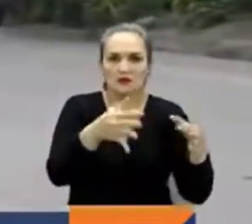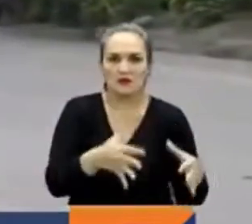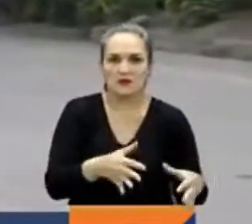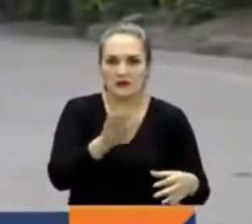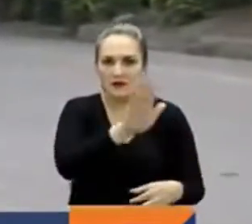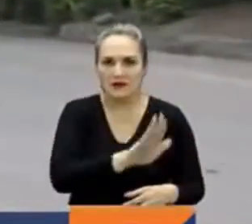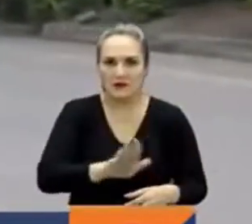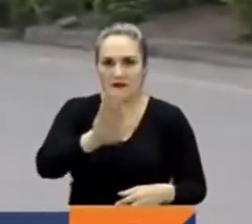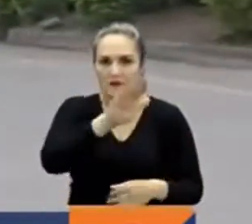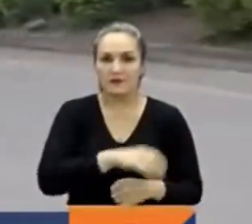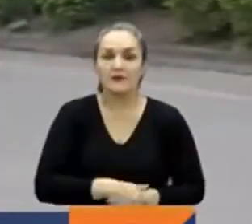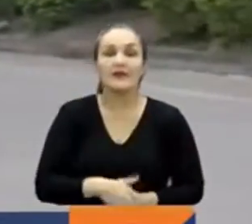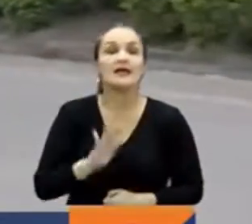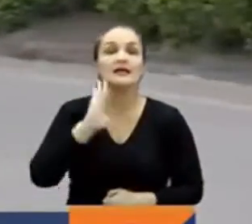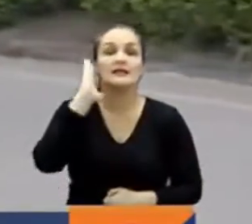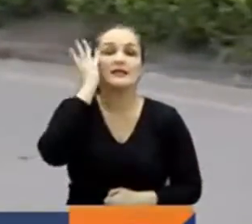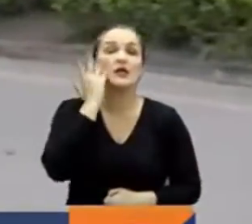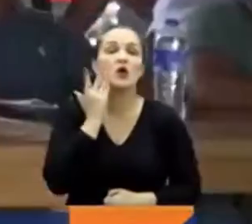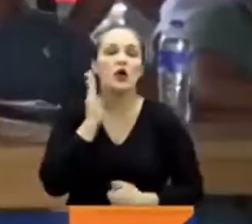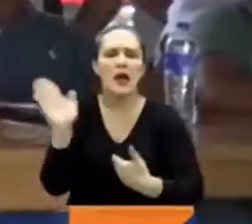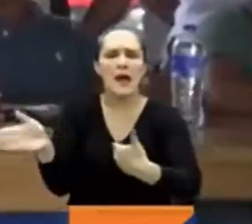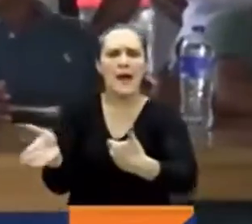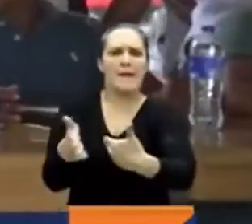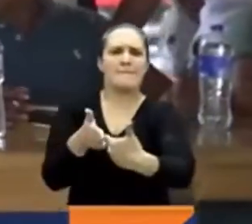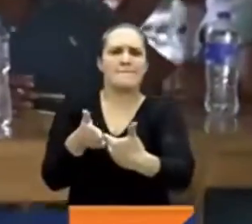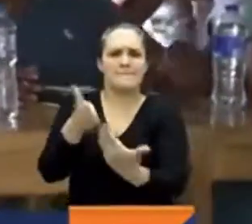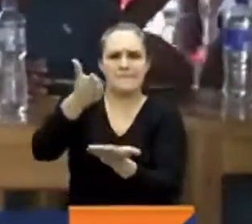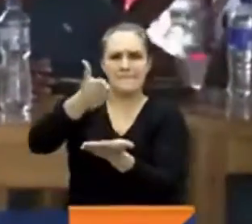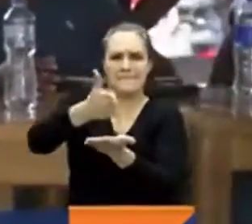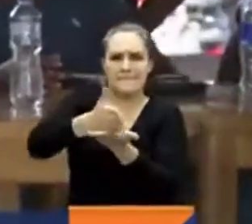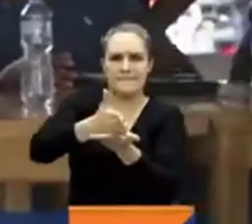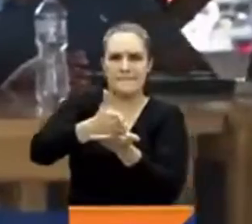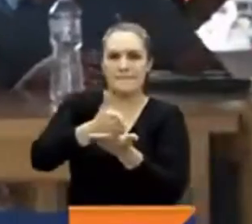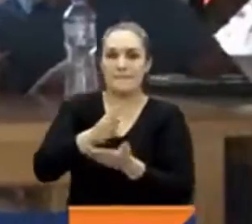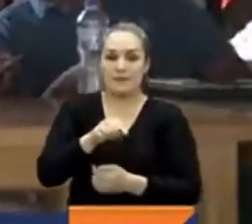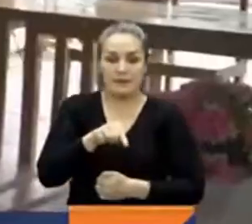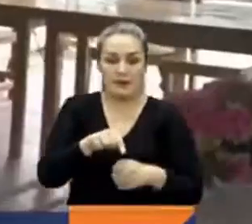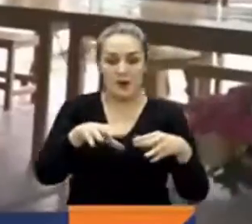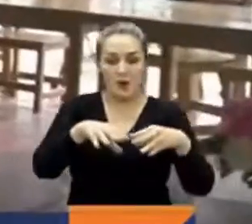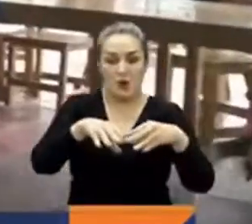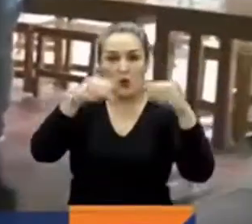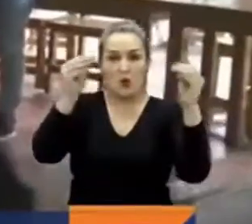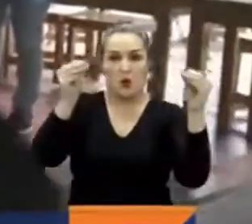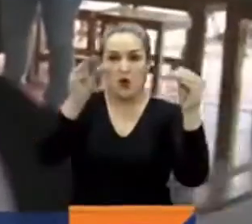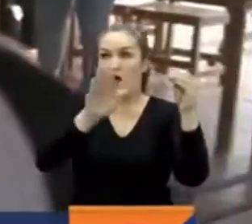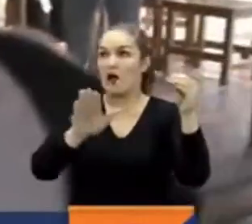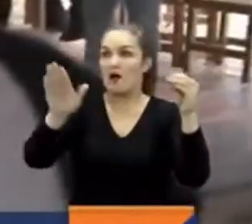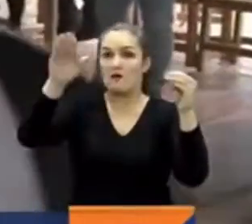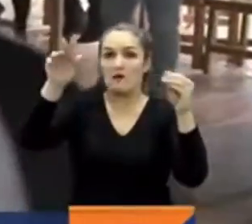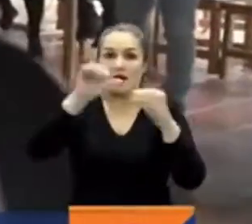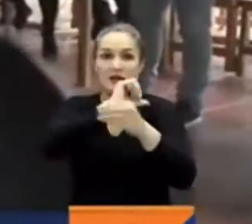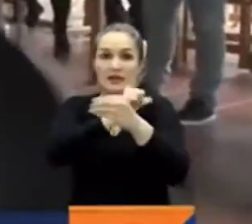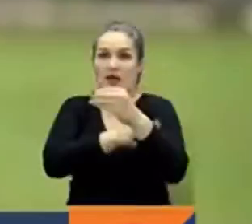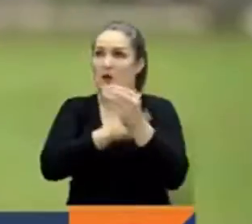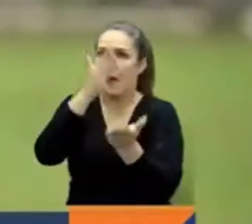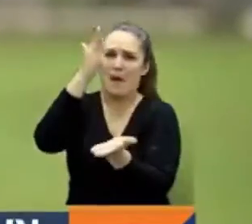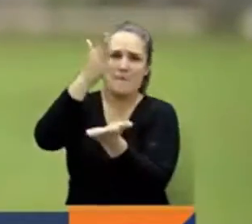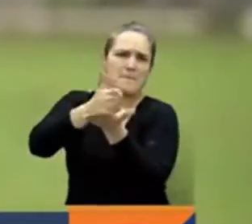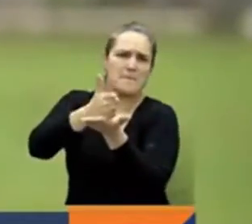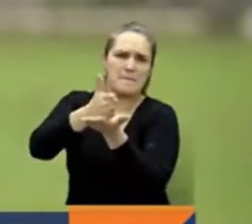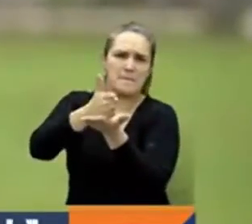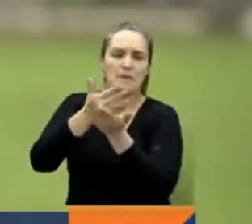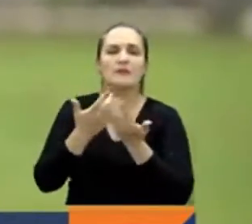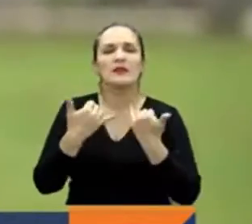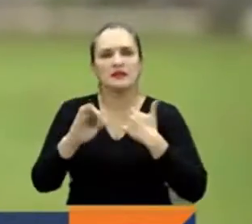Cinco días permaneció cerrada la troncal al Urabá antioqueño. Las partes llegaron a un acuerdo de mantenimiento de la vía. Hemos logrado